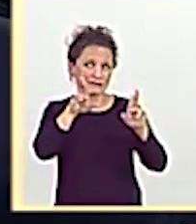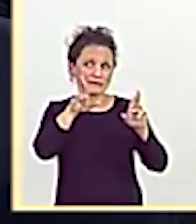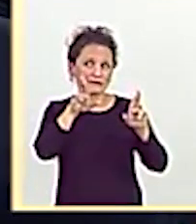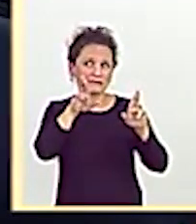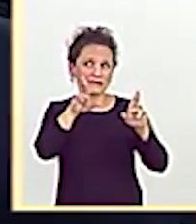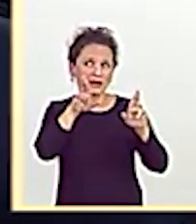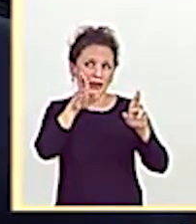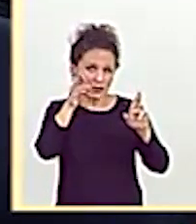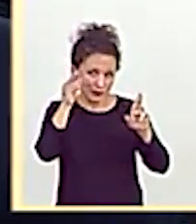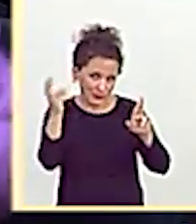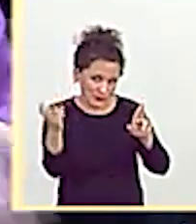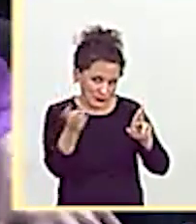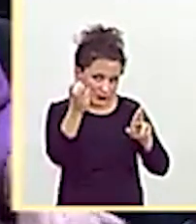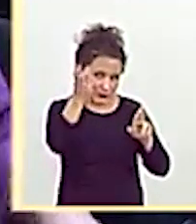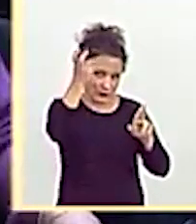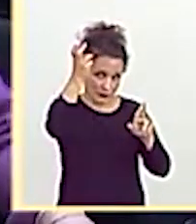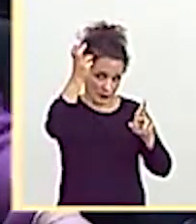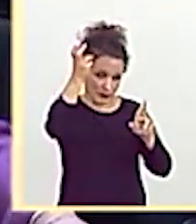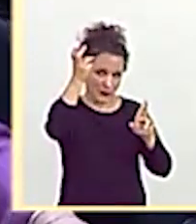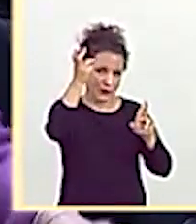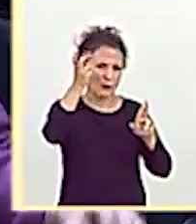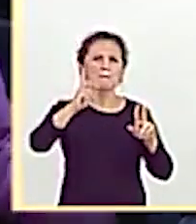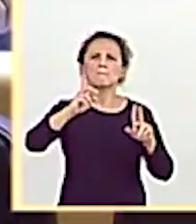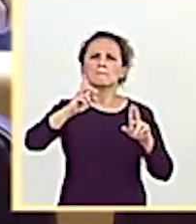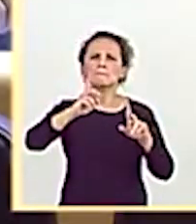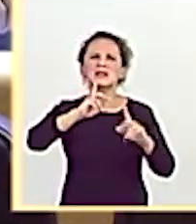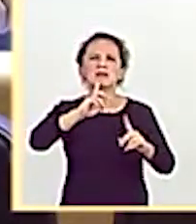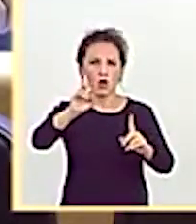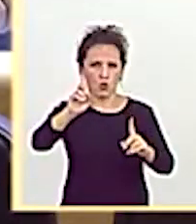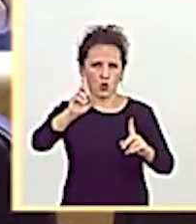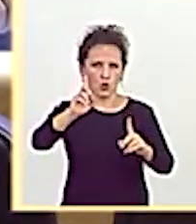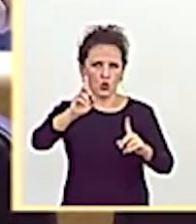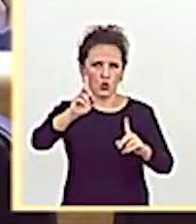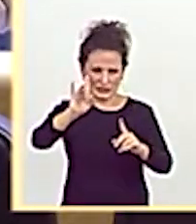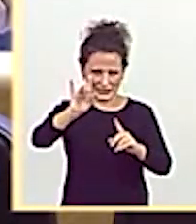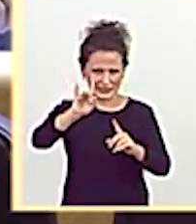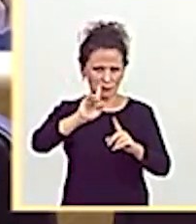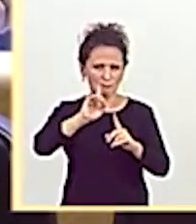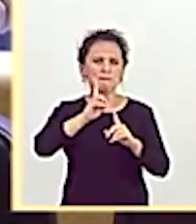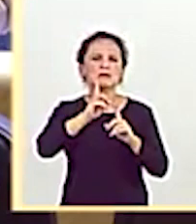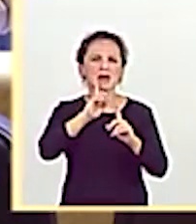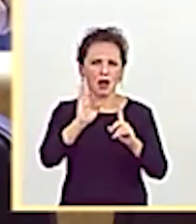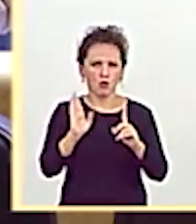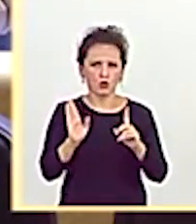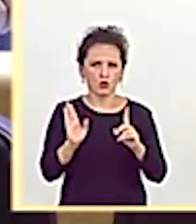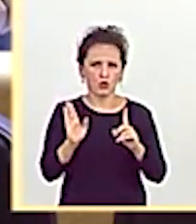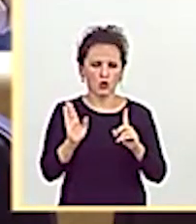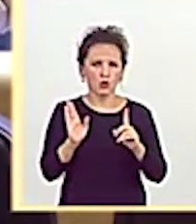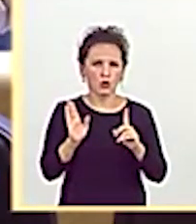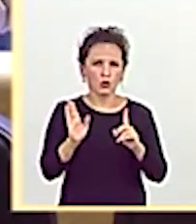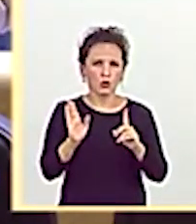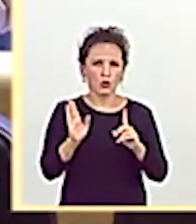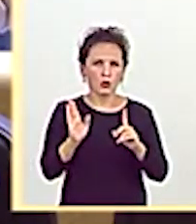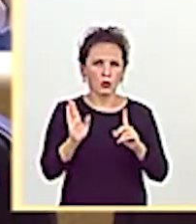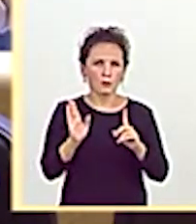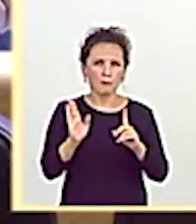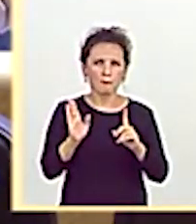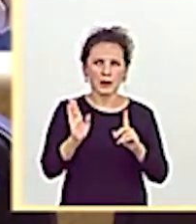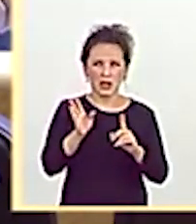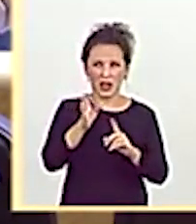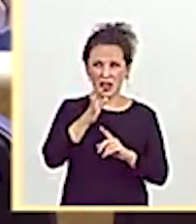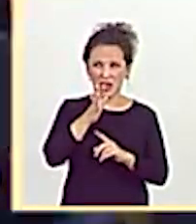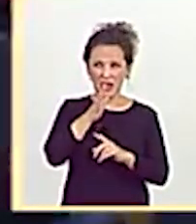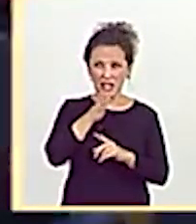buena recuperación a Bilbao. Efectivamente, señora CELA. Bien, no voy a hacer como, no voy a hacer como,